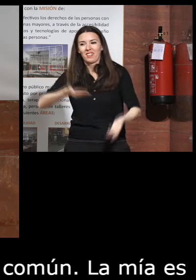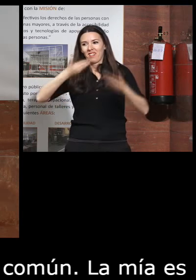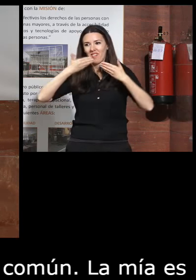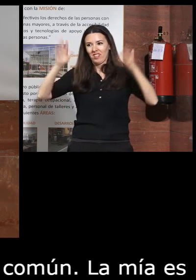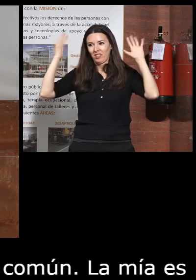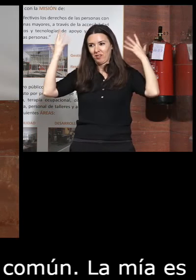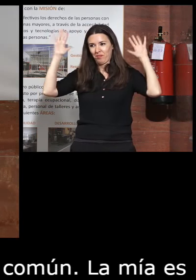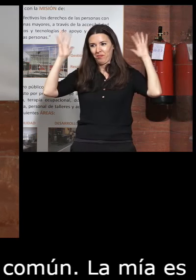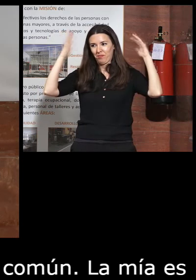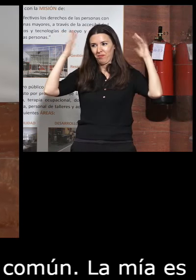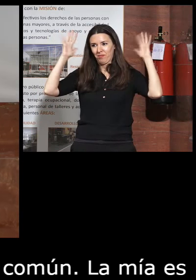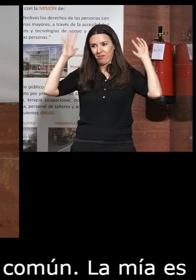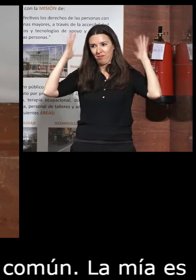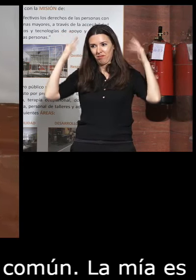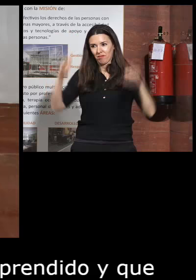gracias